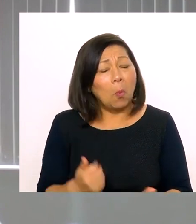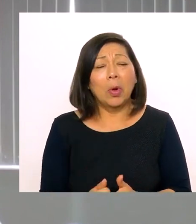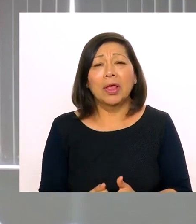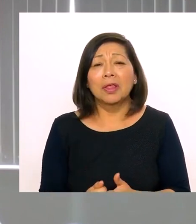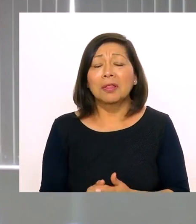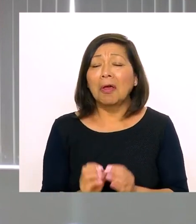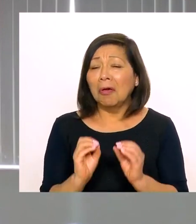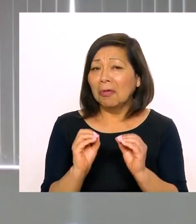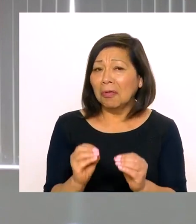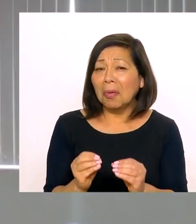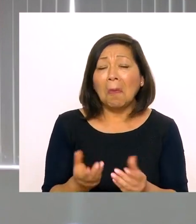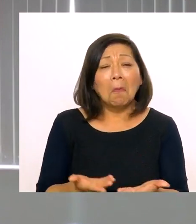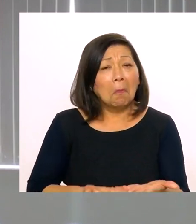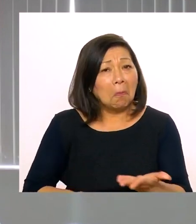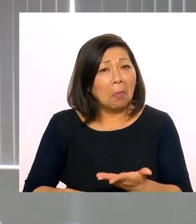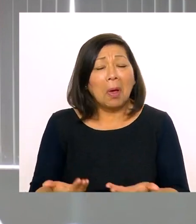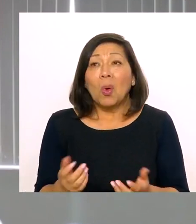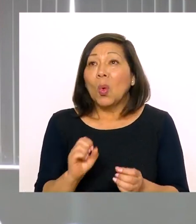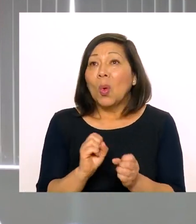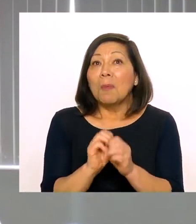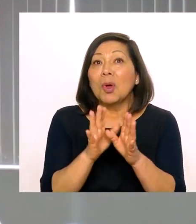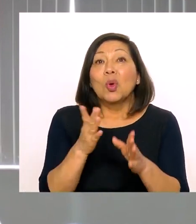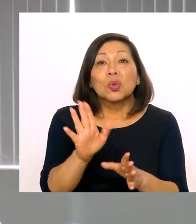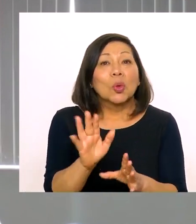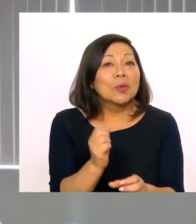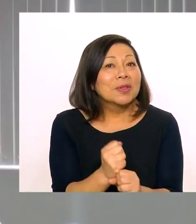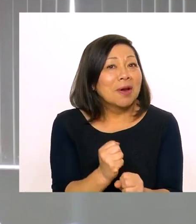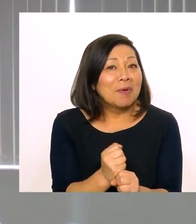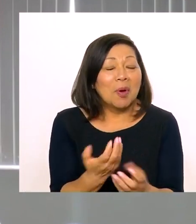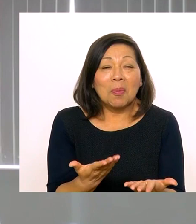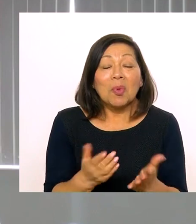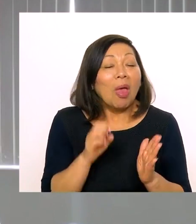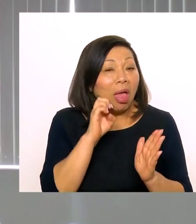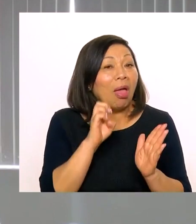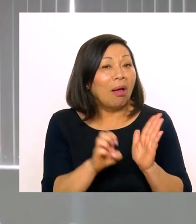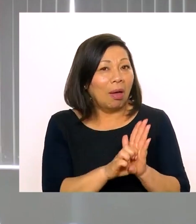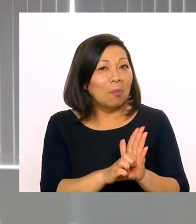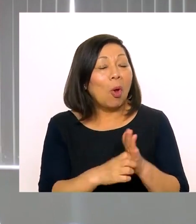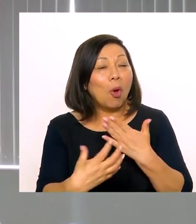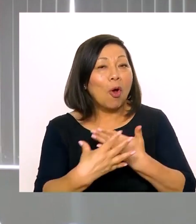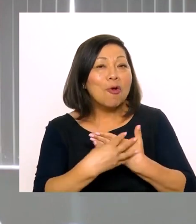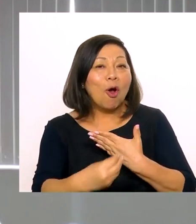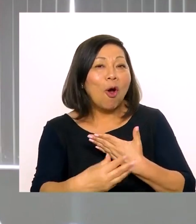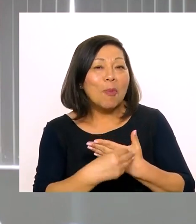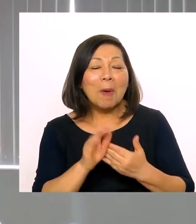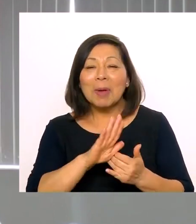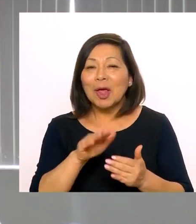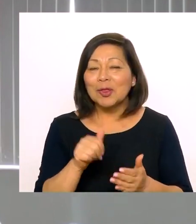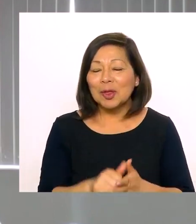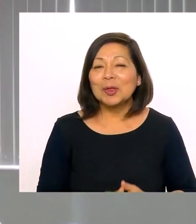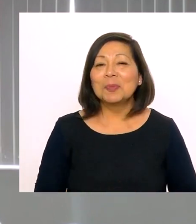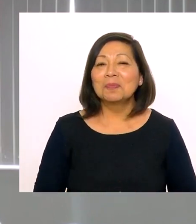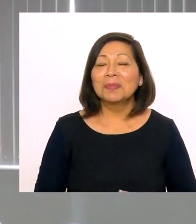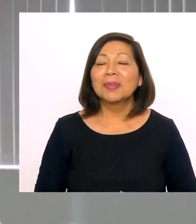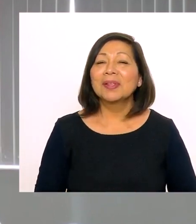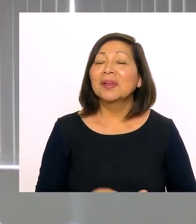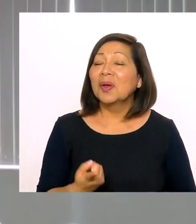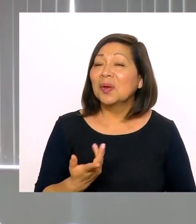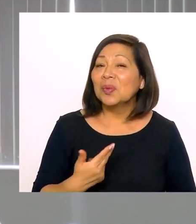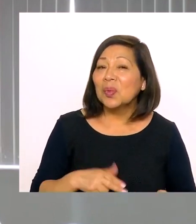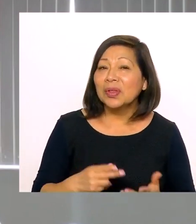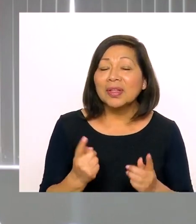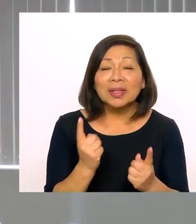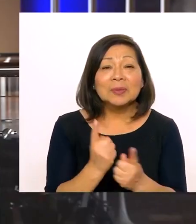población, nuestros ciudadanos también tengan esa oferta de gente que hace maravillas con su trabajo y sean un ejemplo de modo de vida